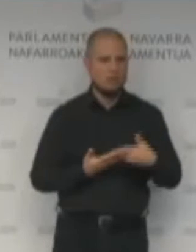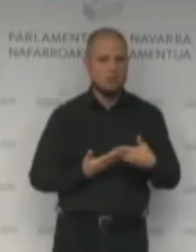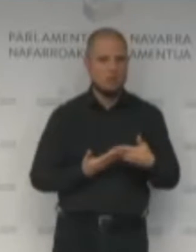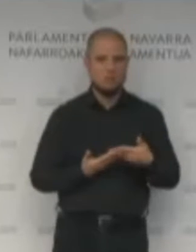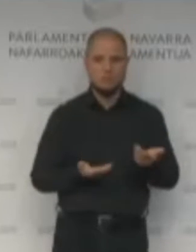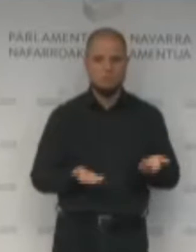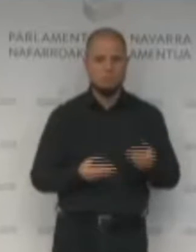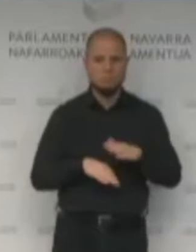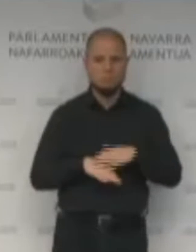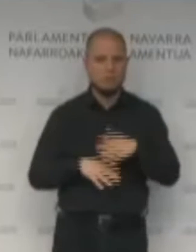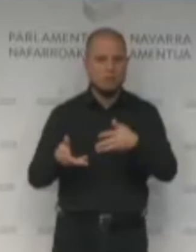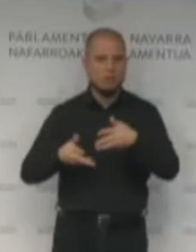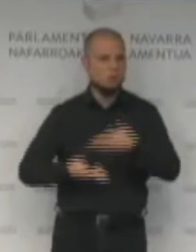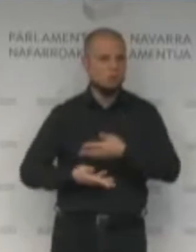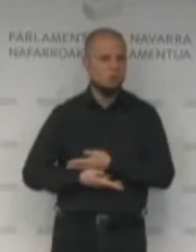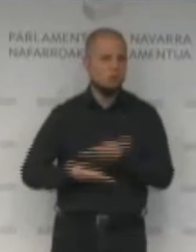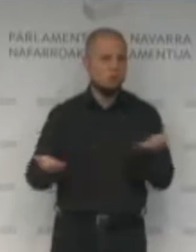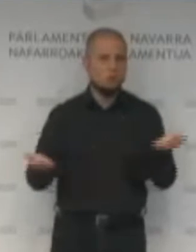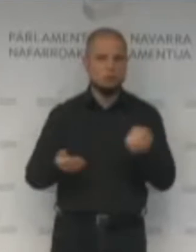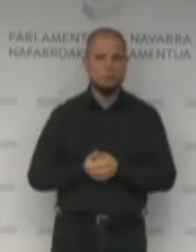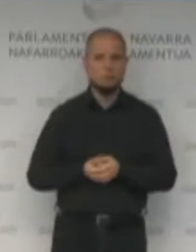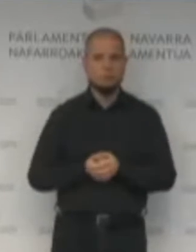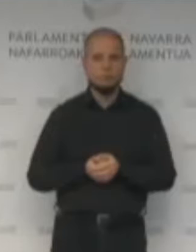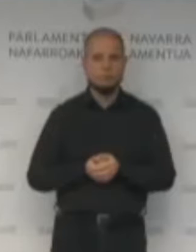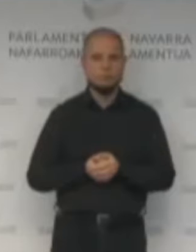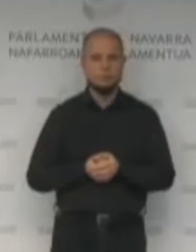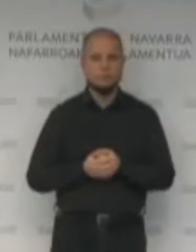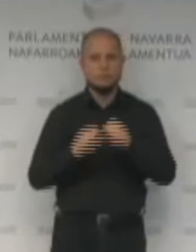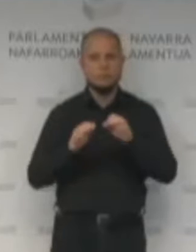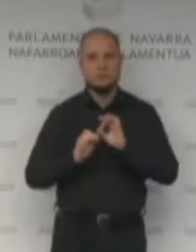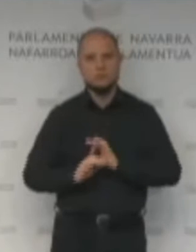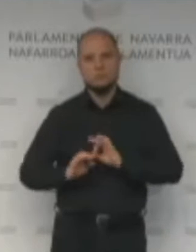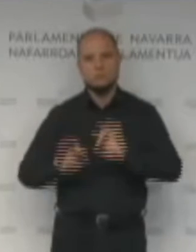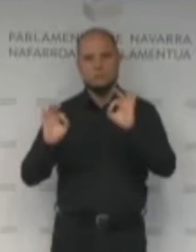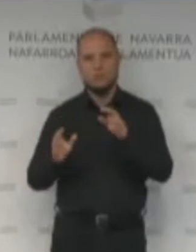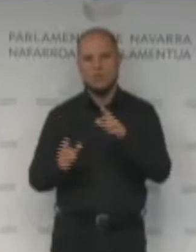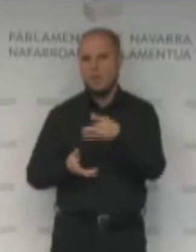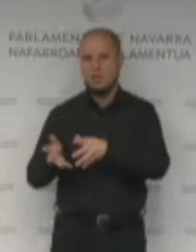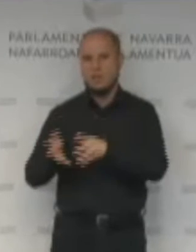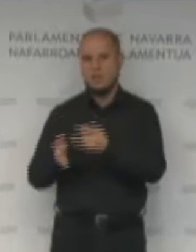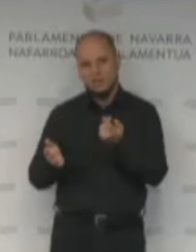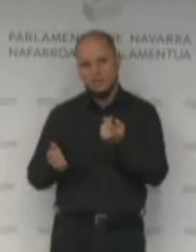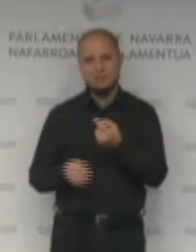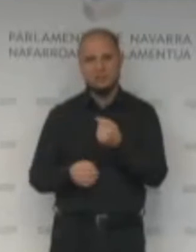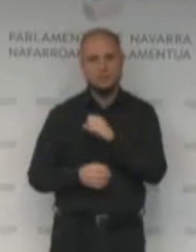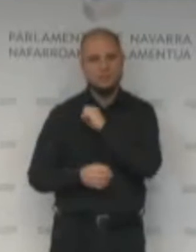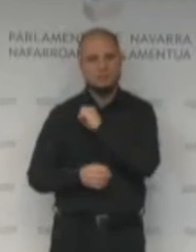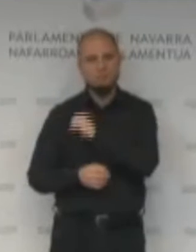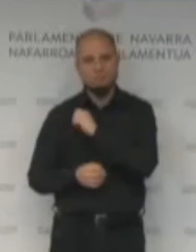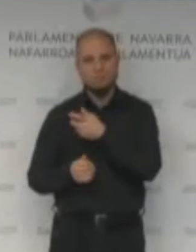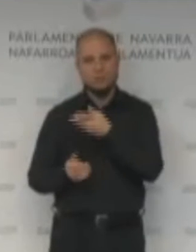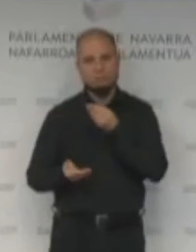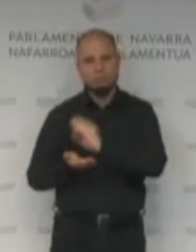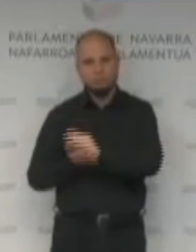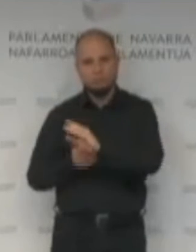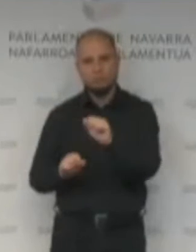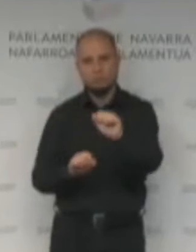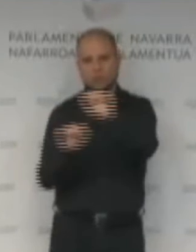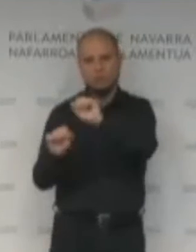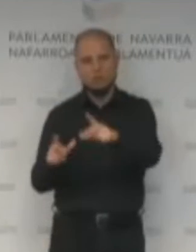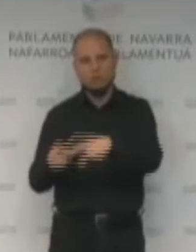para la ciudadanía y sobre todo para esa ciudadanía que depende más o depende tanto de la prestación ni de la protección social.